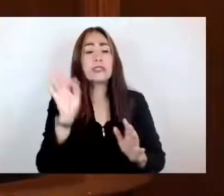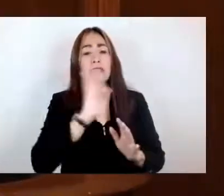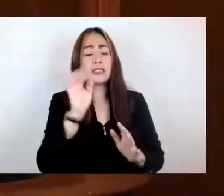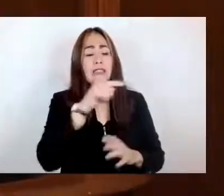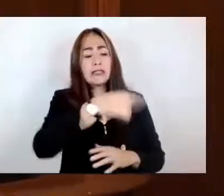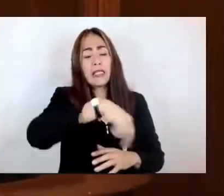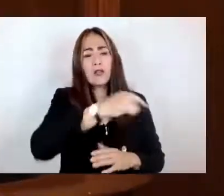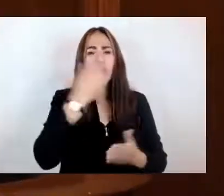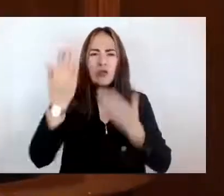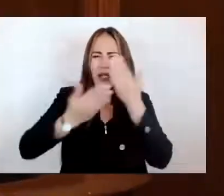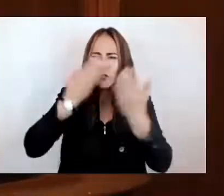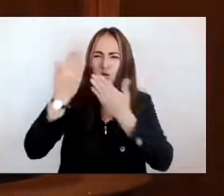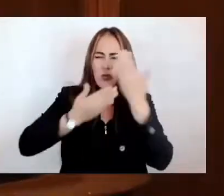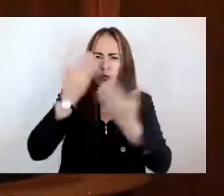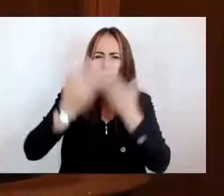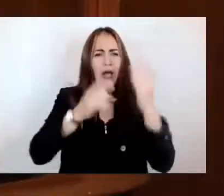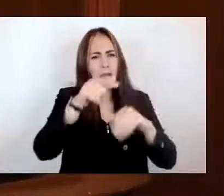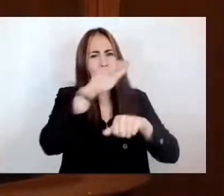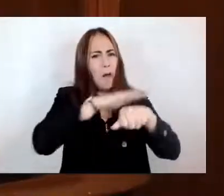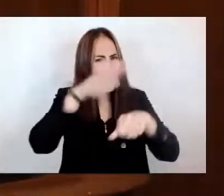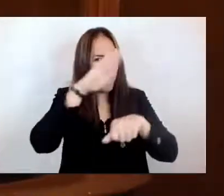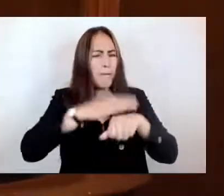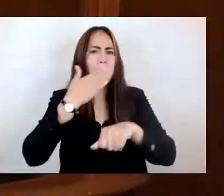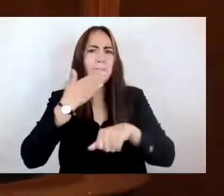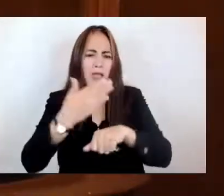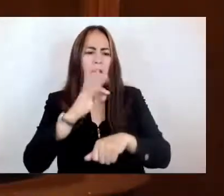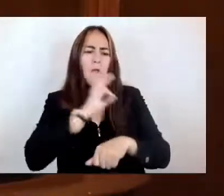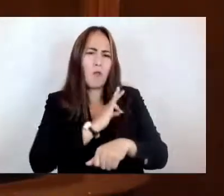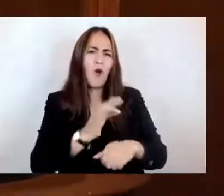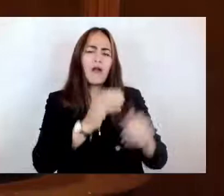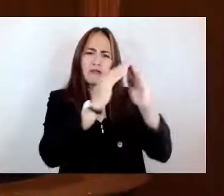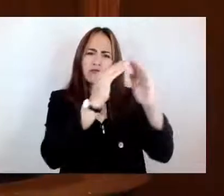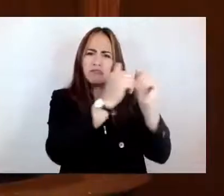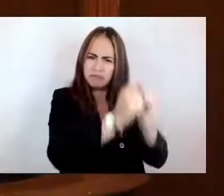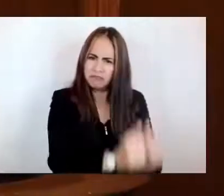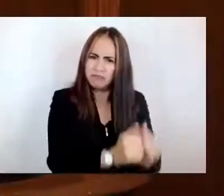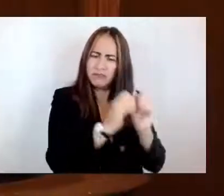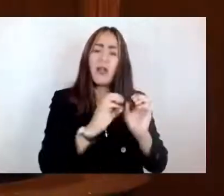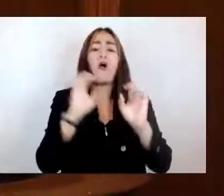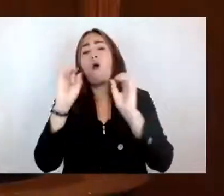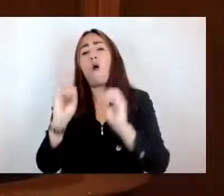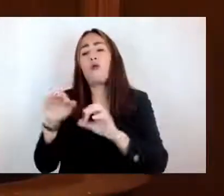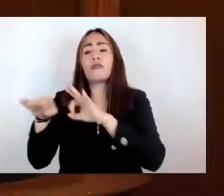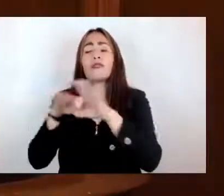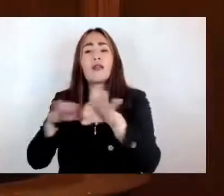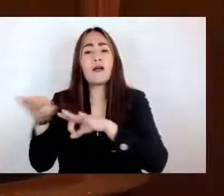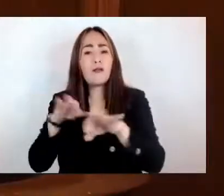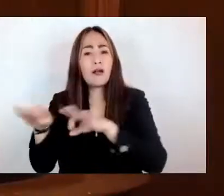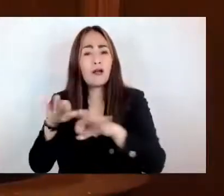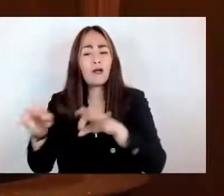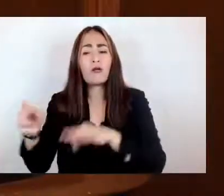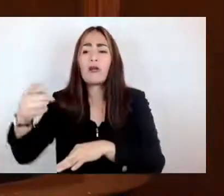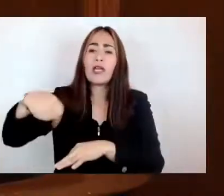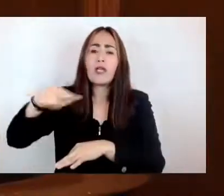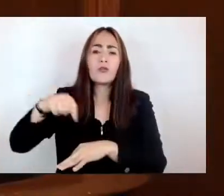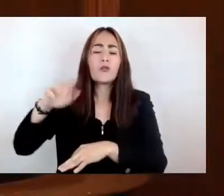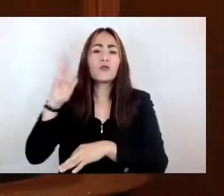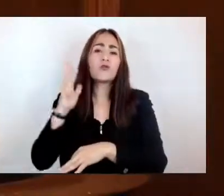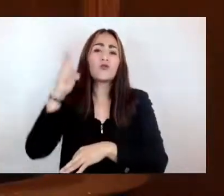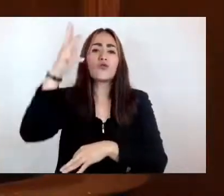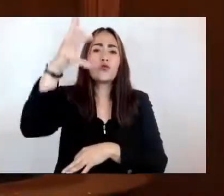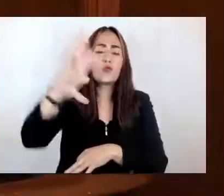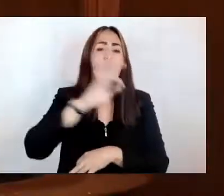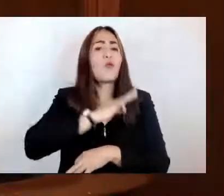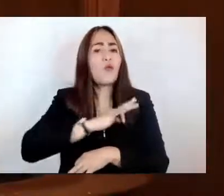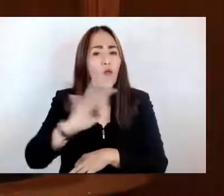buen aprovechamiento escolar, igualmente en el caso de contar con un empleo que les permita en un futuro tener la posibilidad